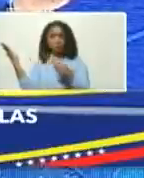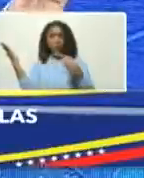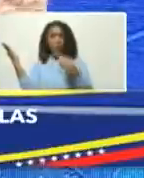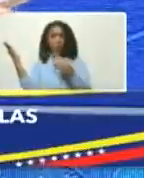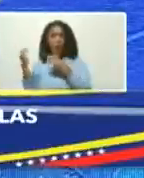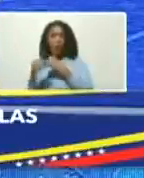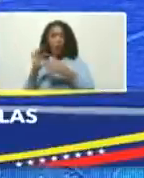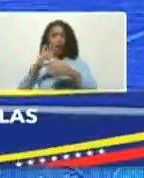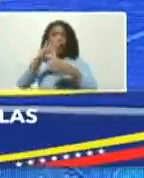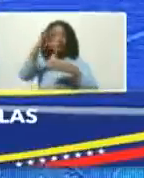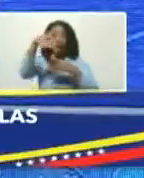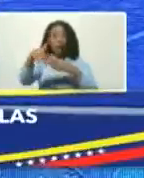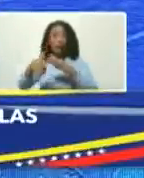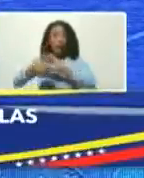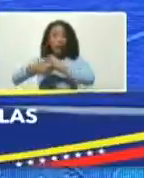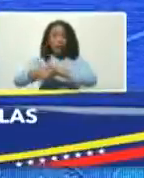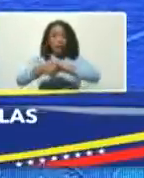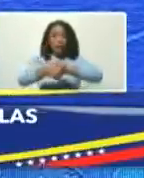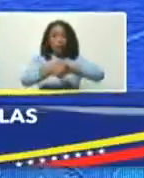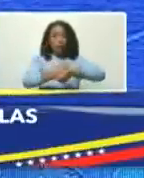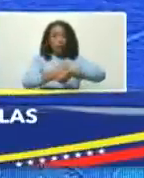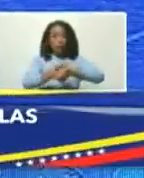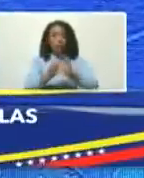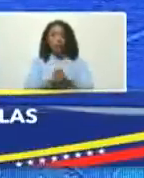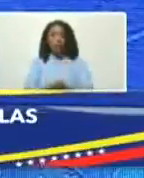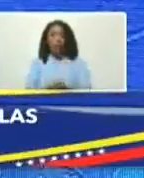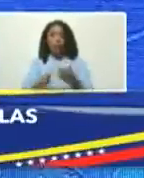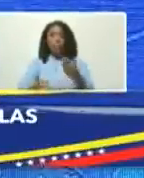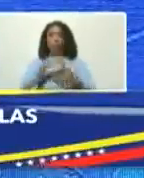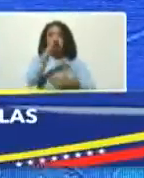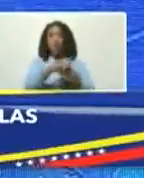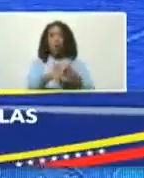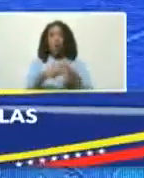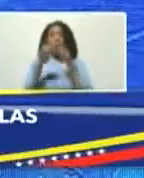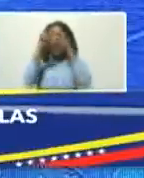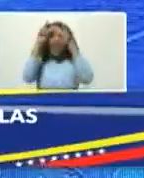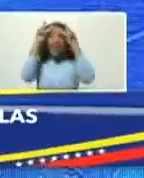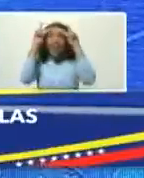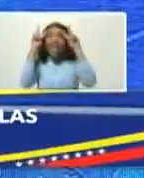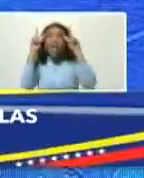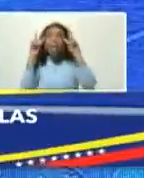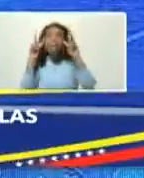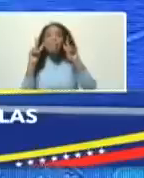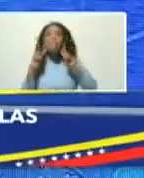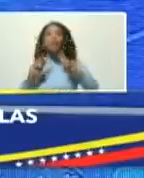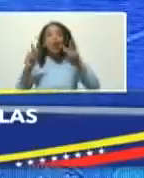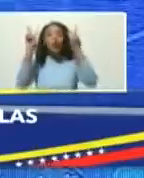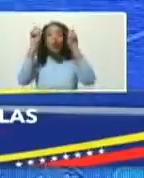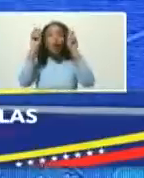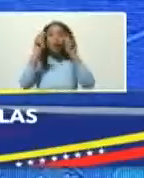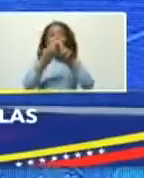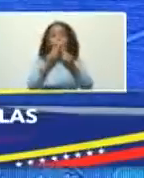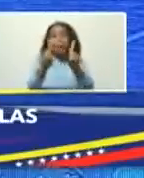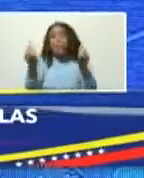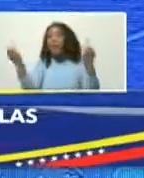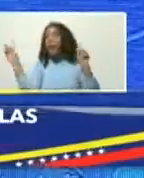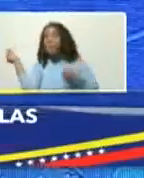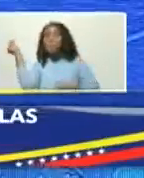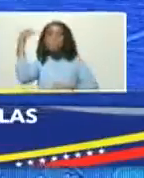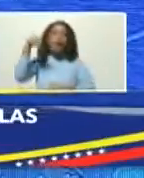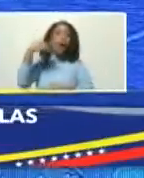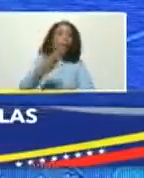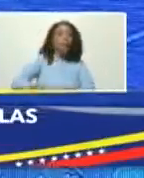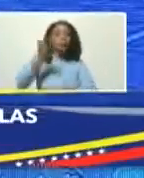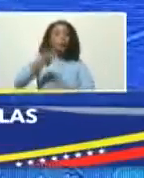tortuga el proyecto virgen ecológico más importante